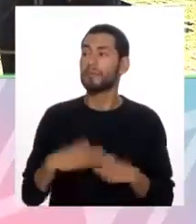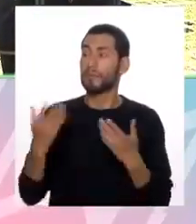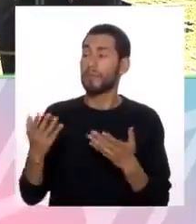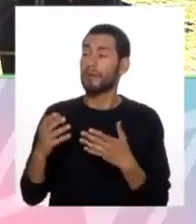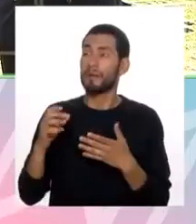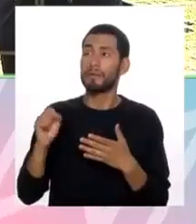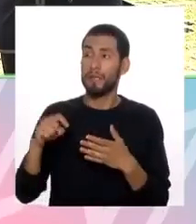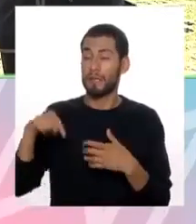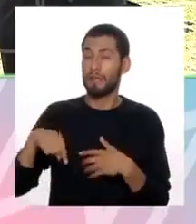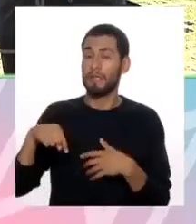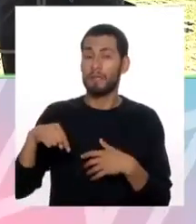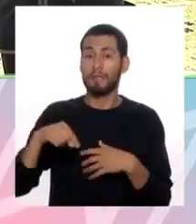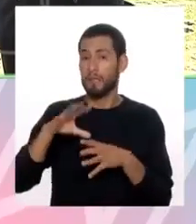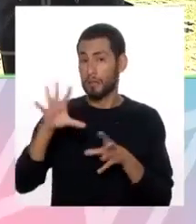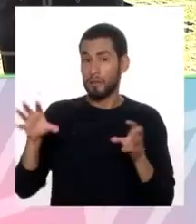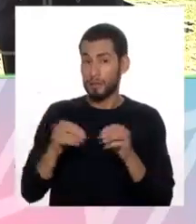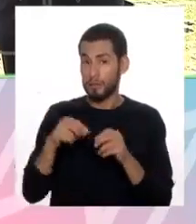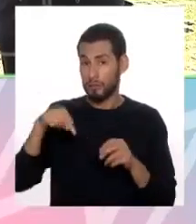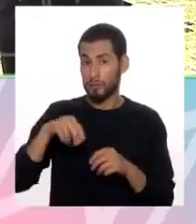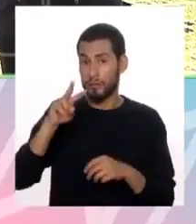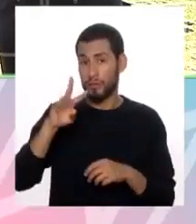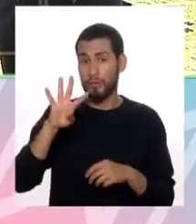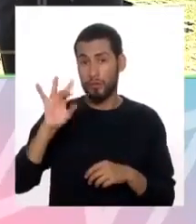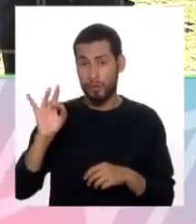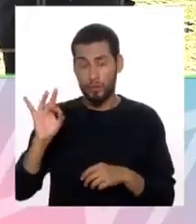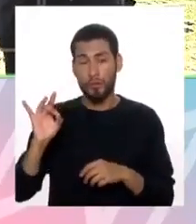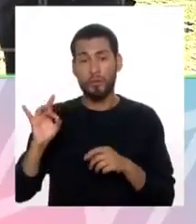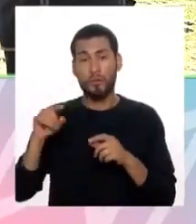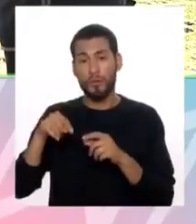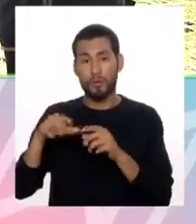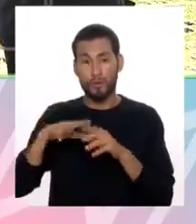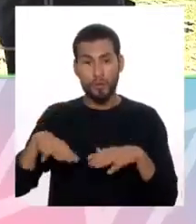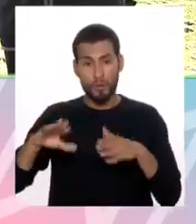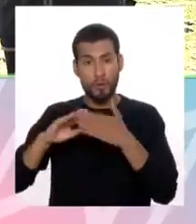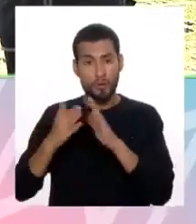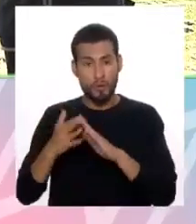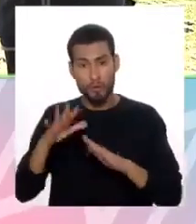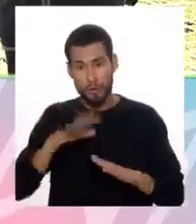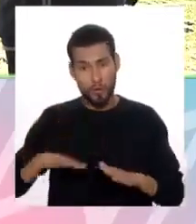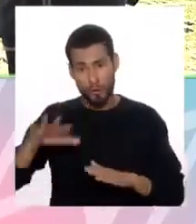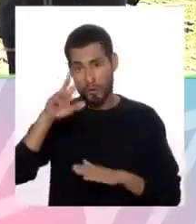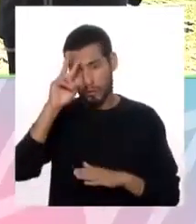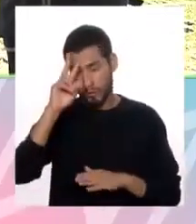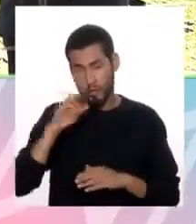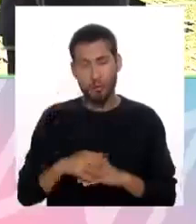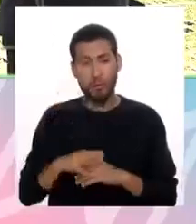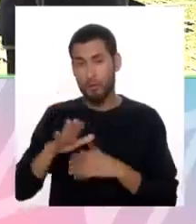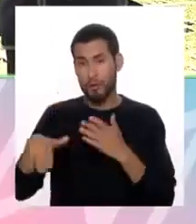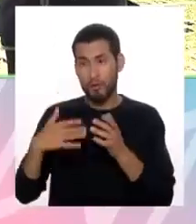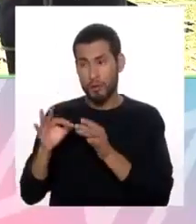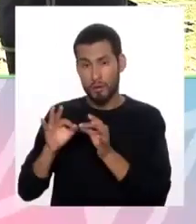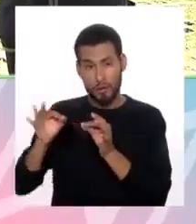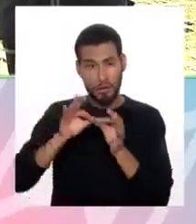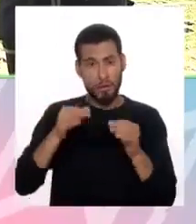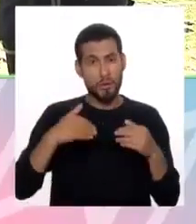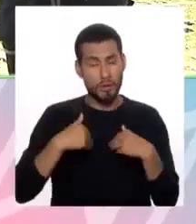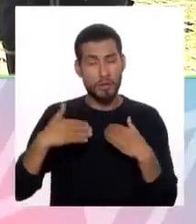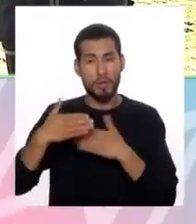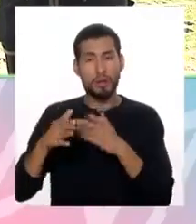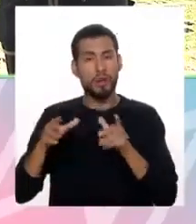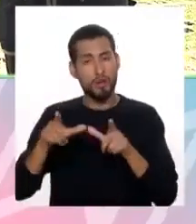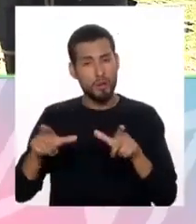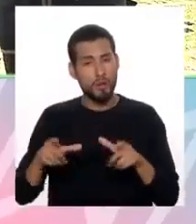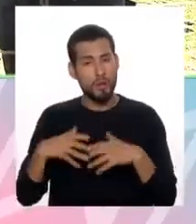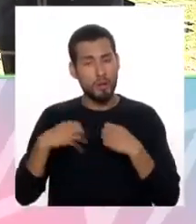acá, por ejemplo, en total había dicho que son 248 centros de salud mental comunitaria en todo el Perú. Todos los departamentos tienen centros de salud mental